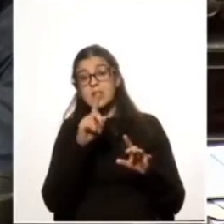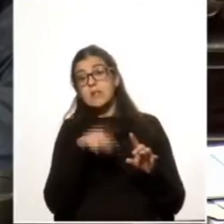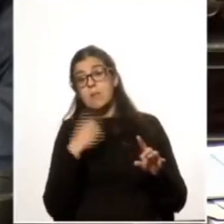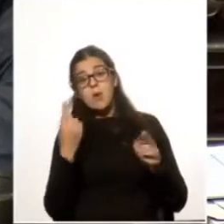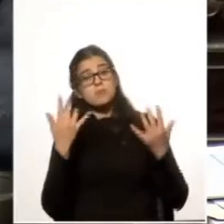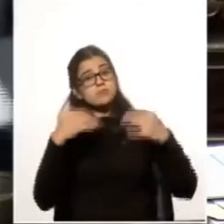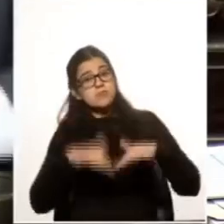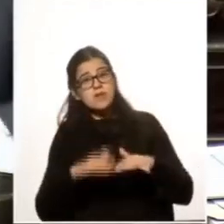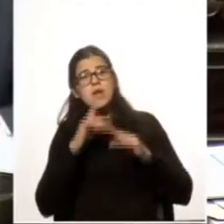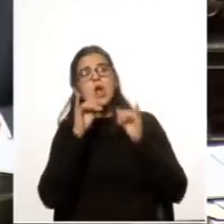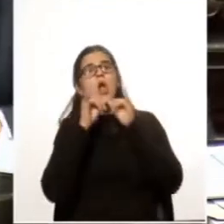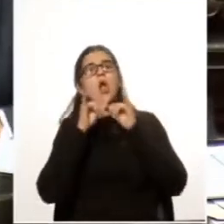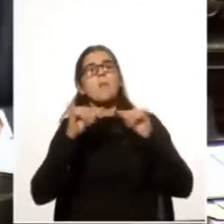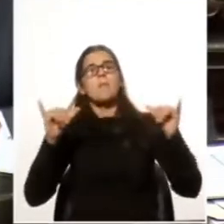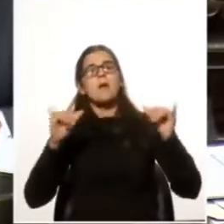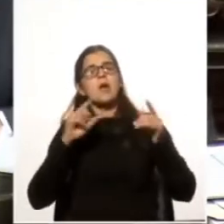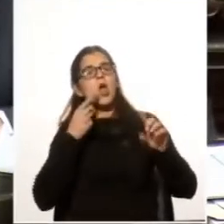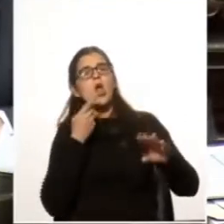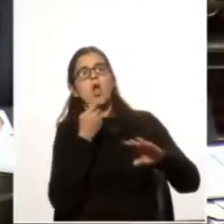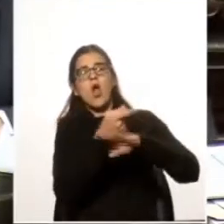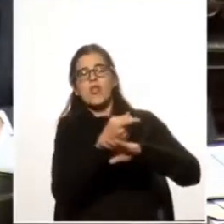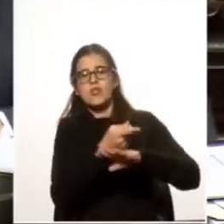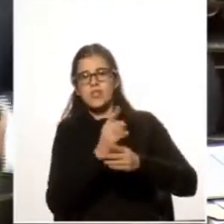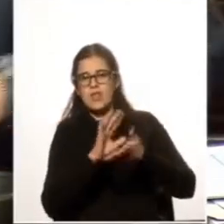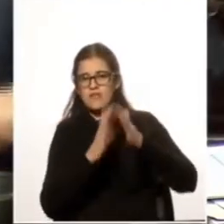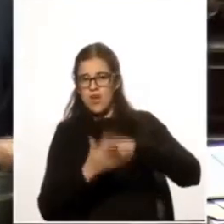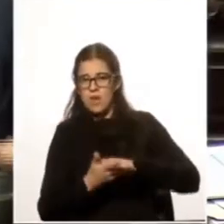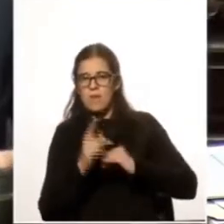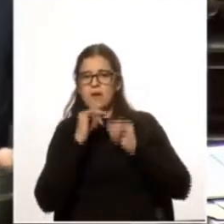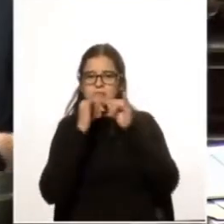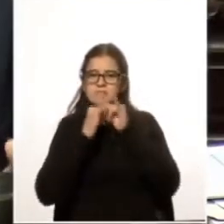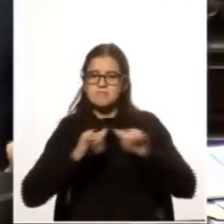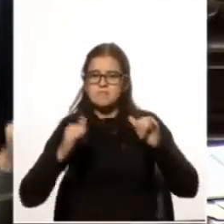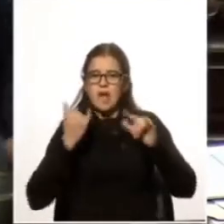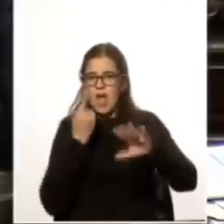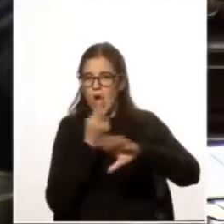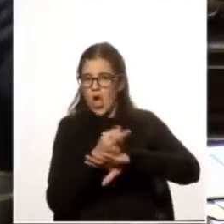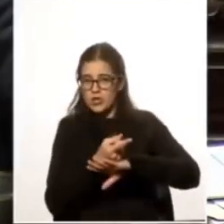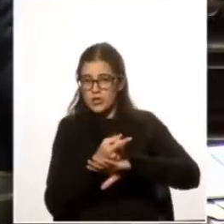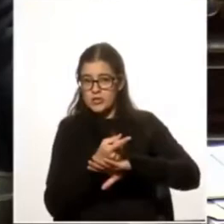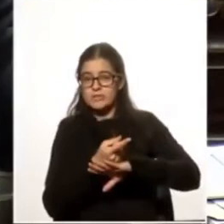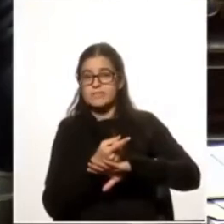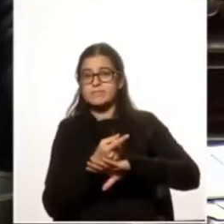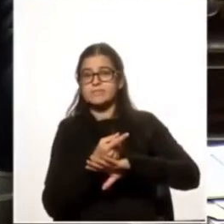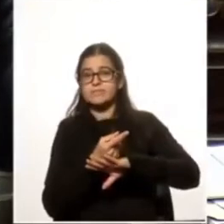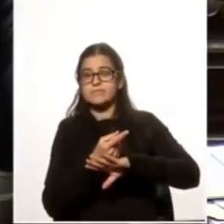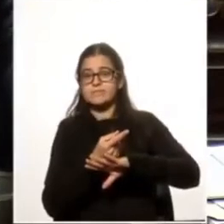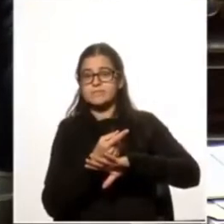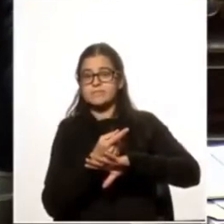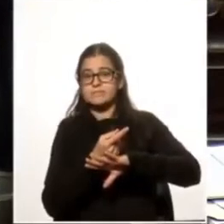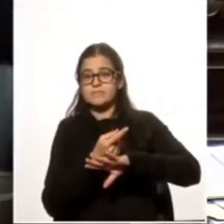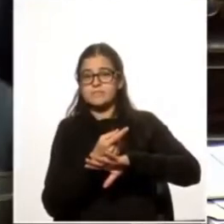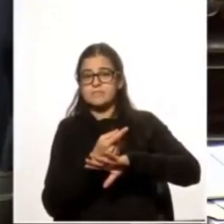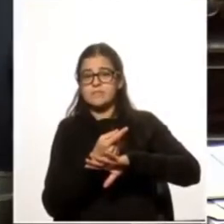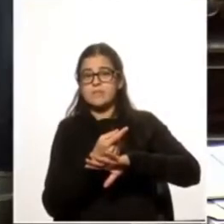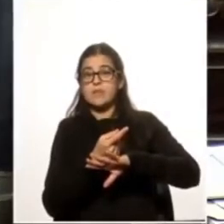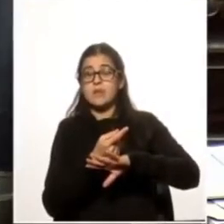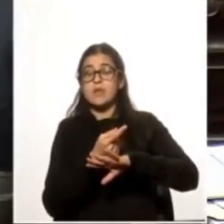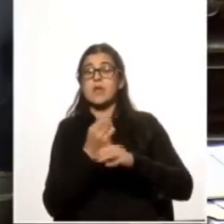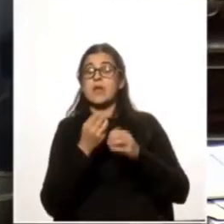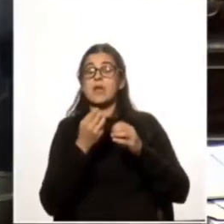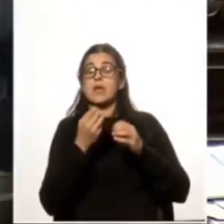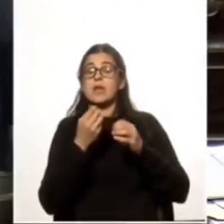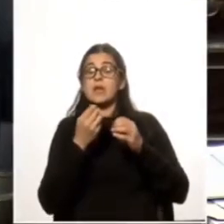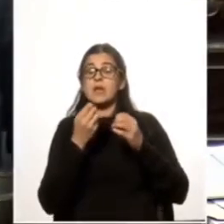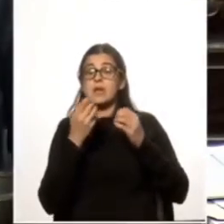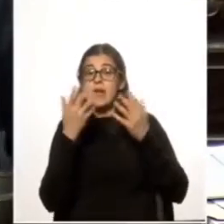que hicieron campaña en contra. Campaña en contra. Al punto